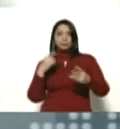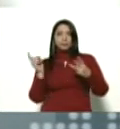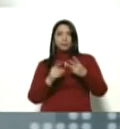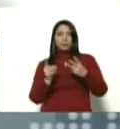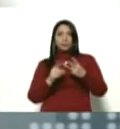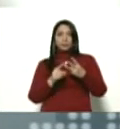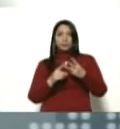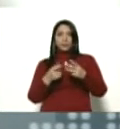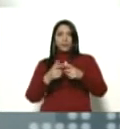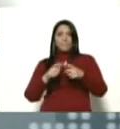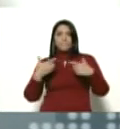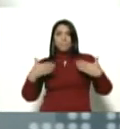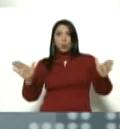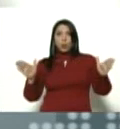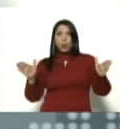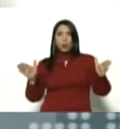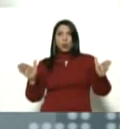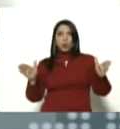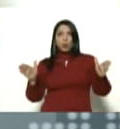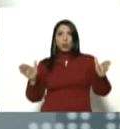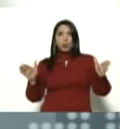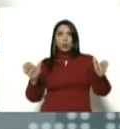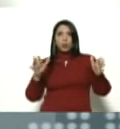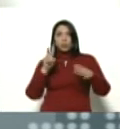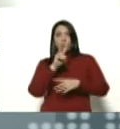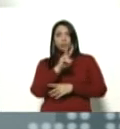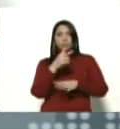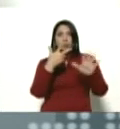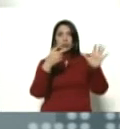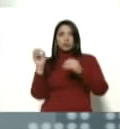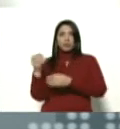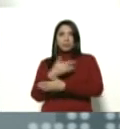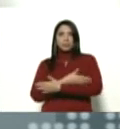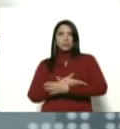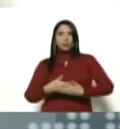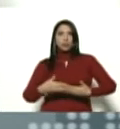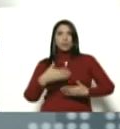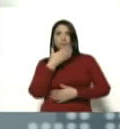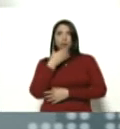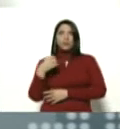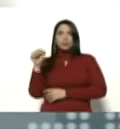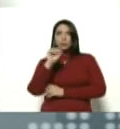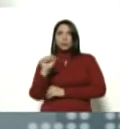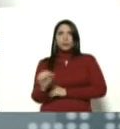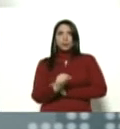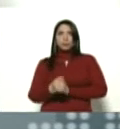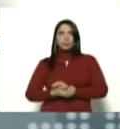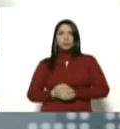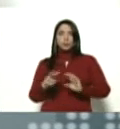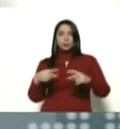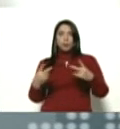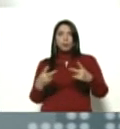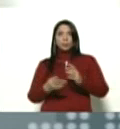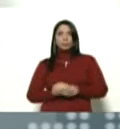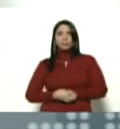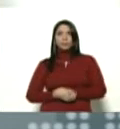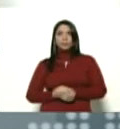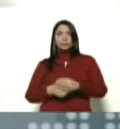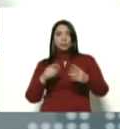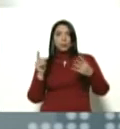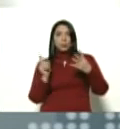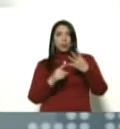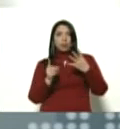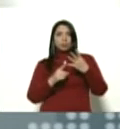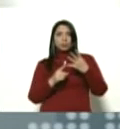ampliación de vivienda principal 280 millones de bolívares en el nuevo monto y en cuarto